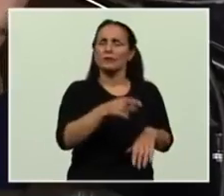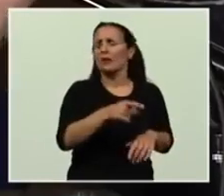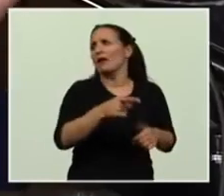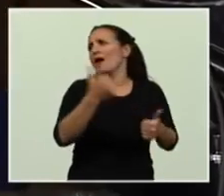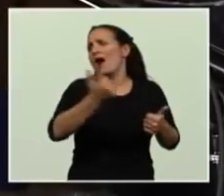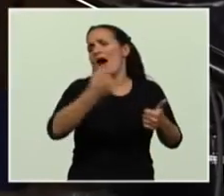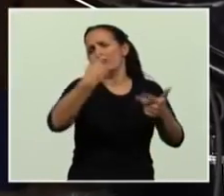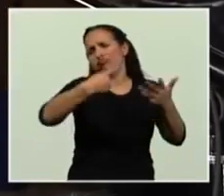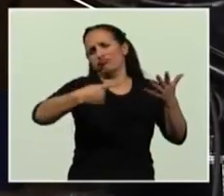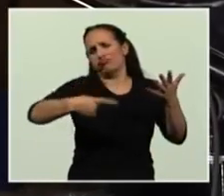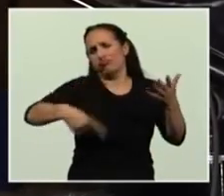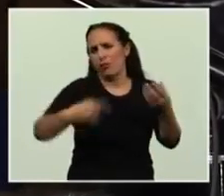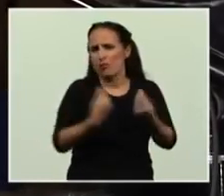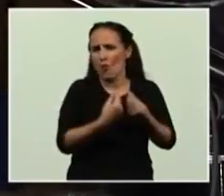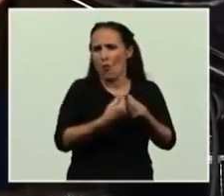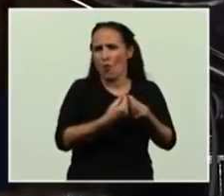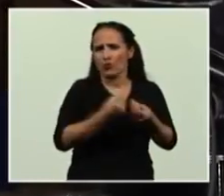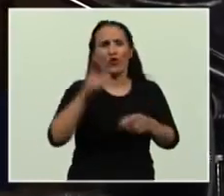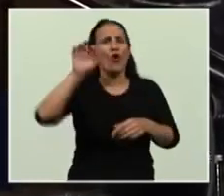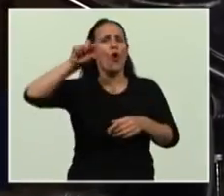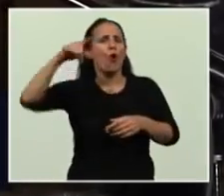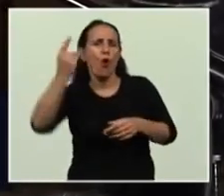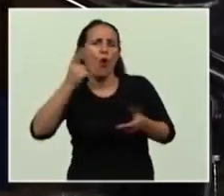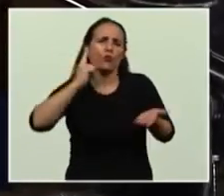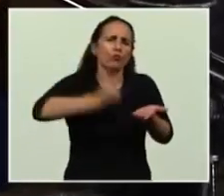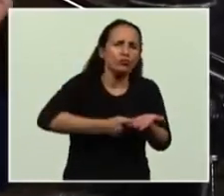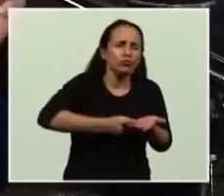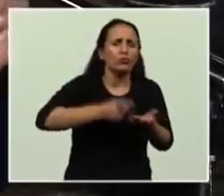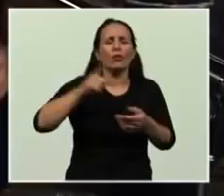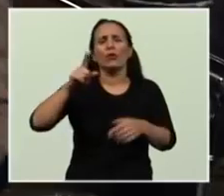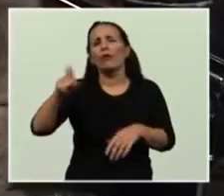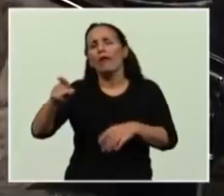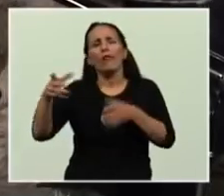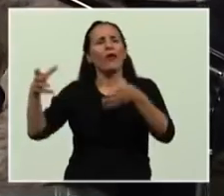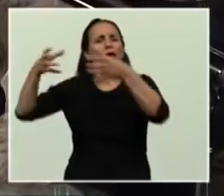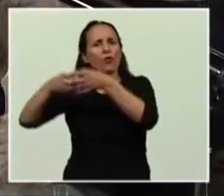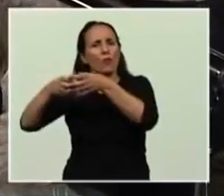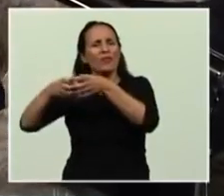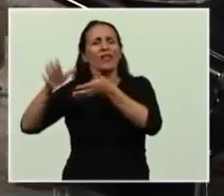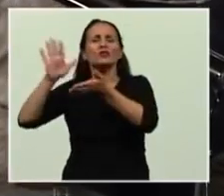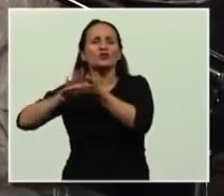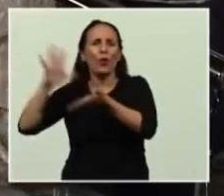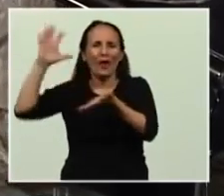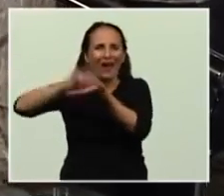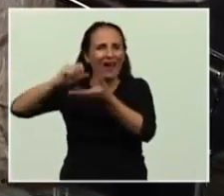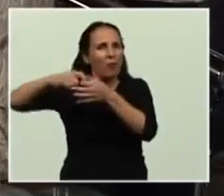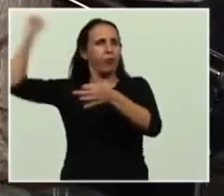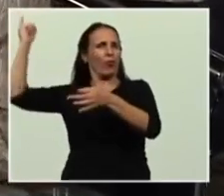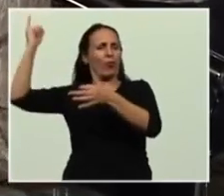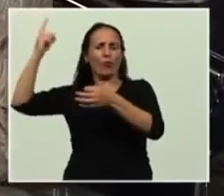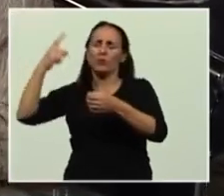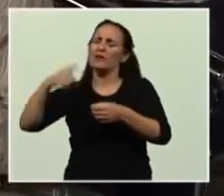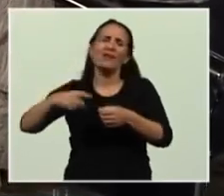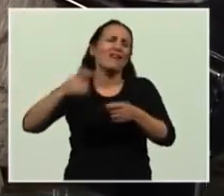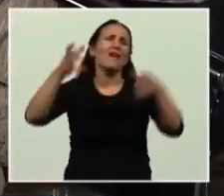tantísimas otras de Naciones Unidas, del Comité de Descolonización y de distintos foros